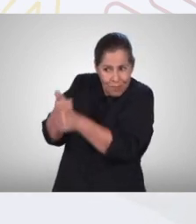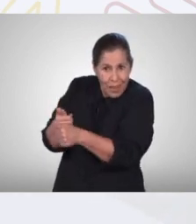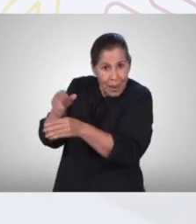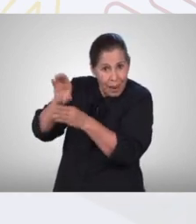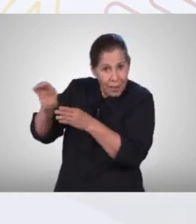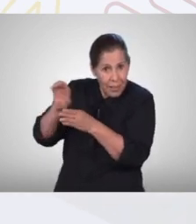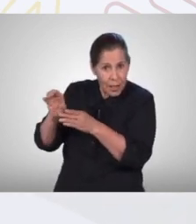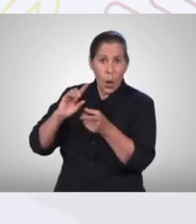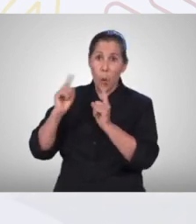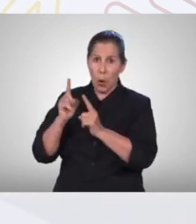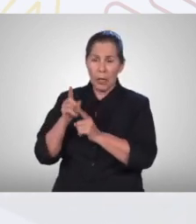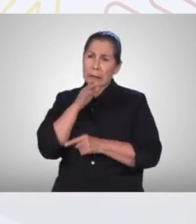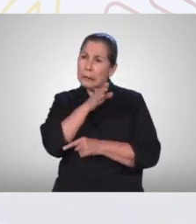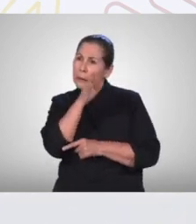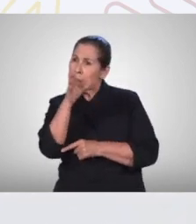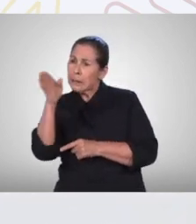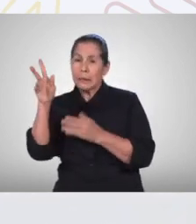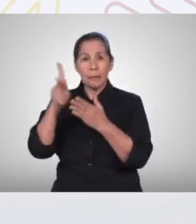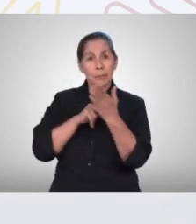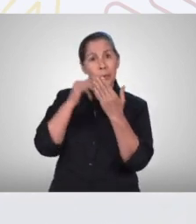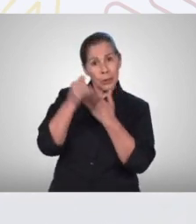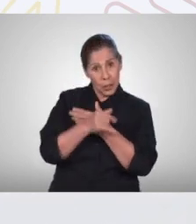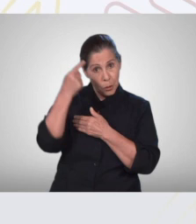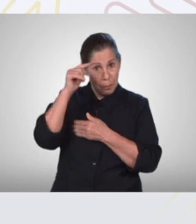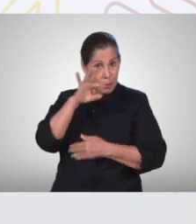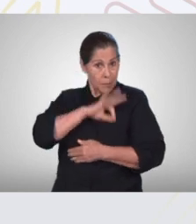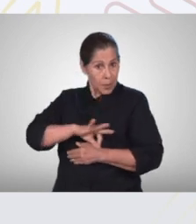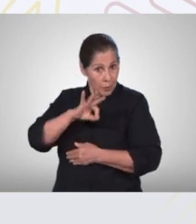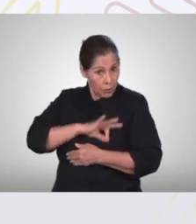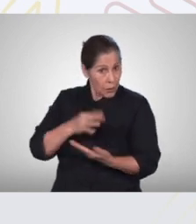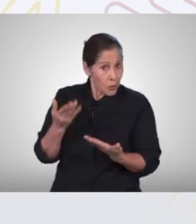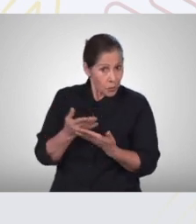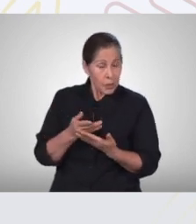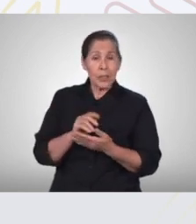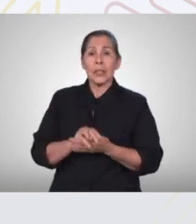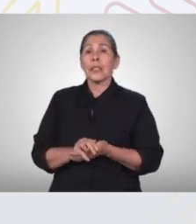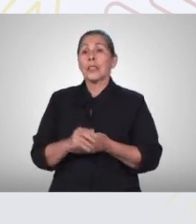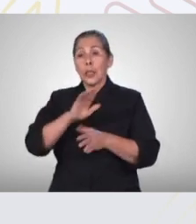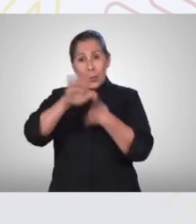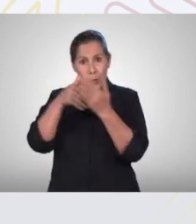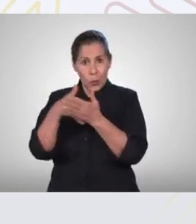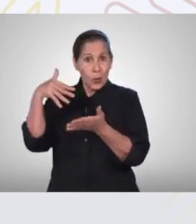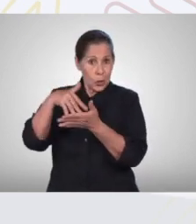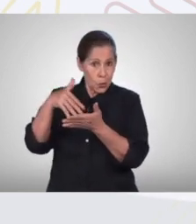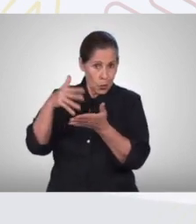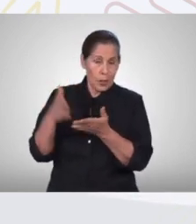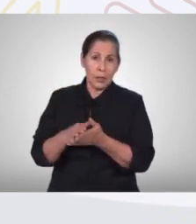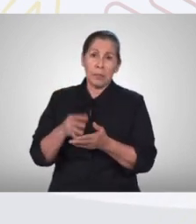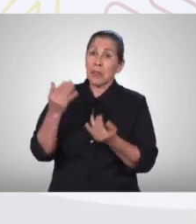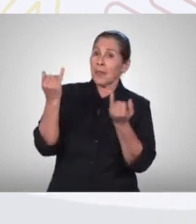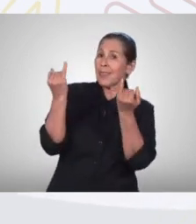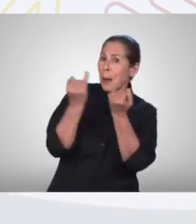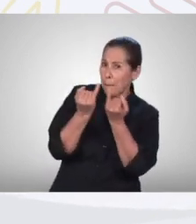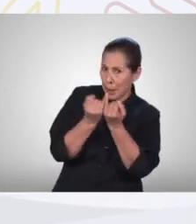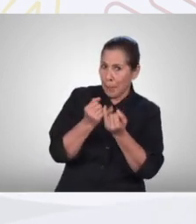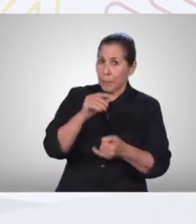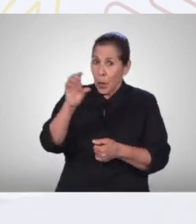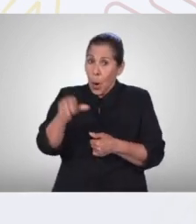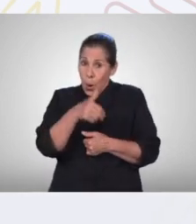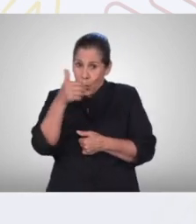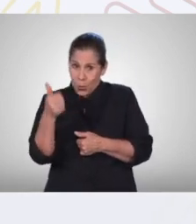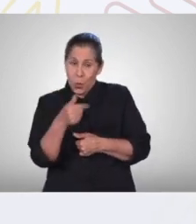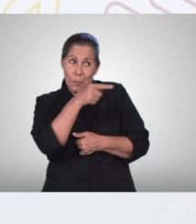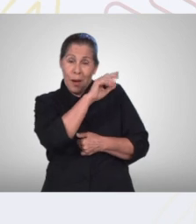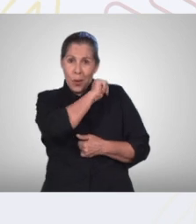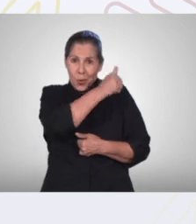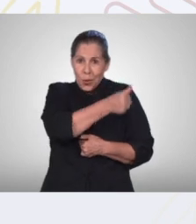positivamente en el alumnado mediar ante las autoridades pertinentes la resolución de conflictos así como crear vínculos